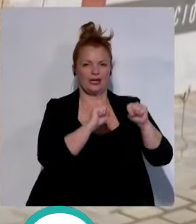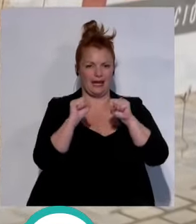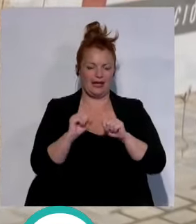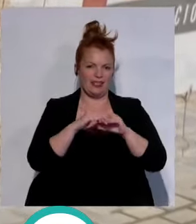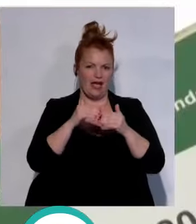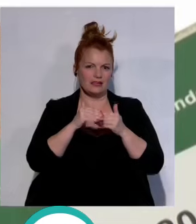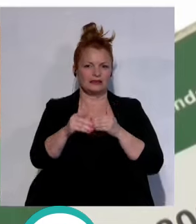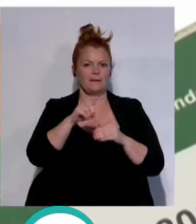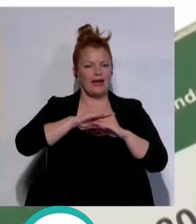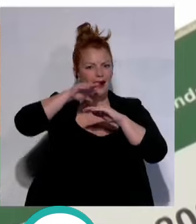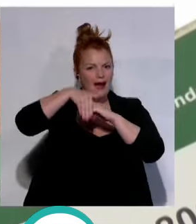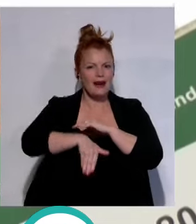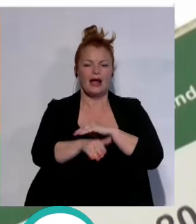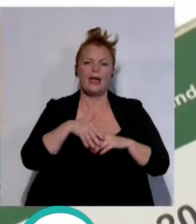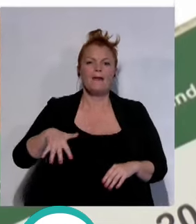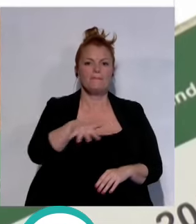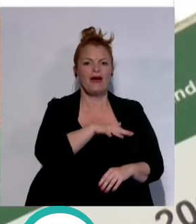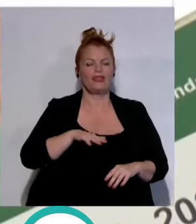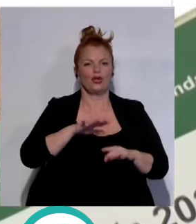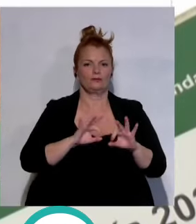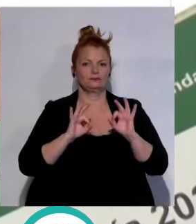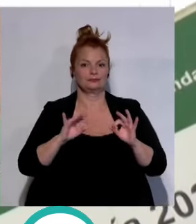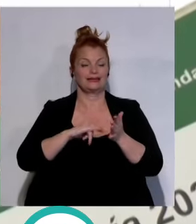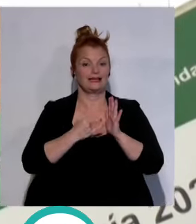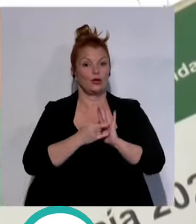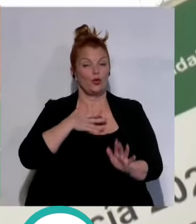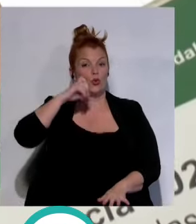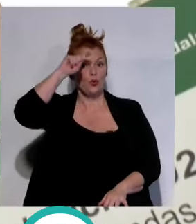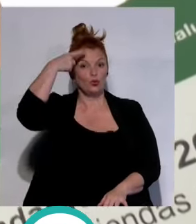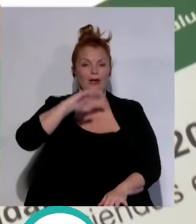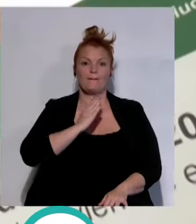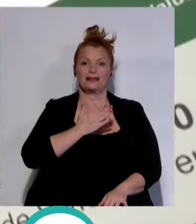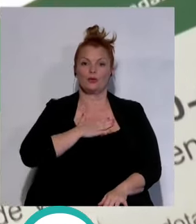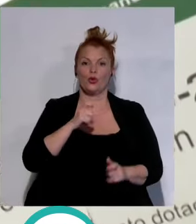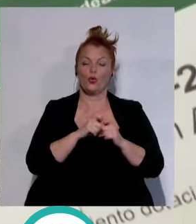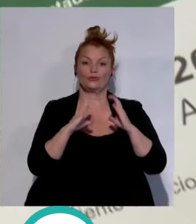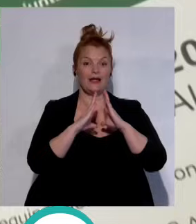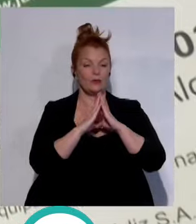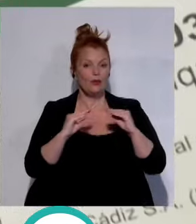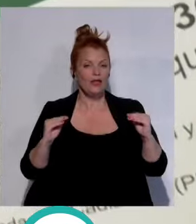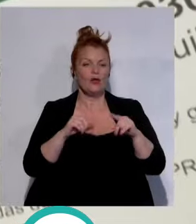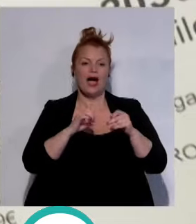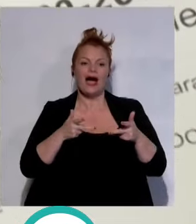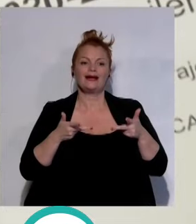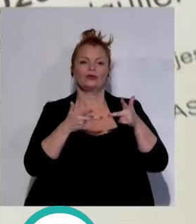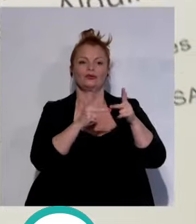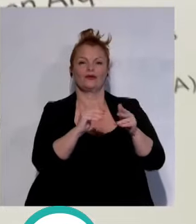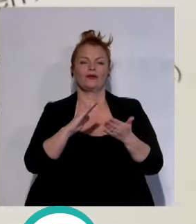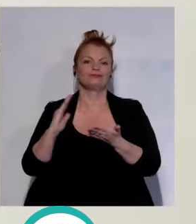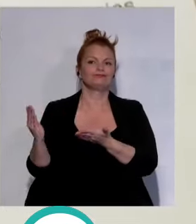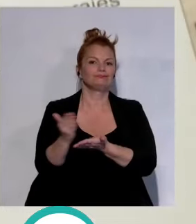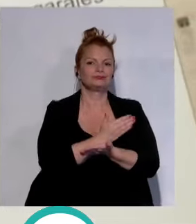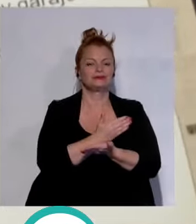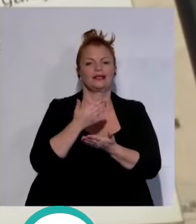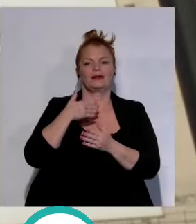además de garajes y espacio dotacional los técnicos de cultura y patrimonio de la junta de andalucía han autorizado la retirada de los